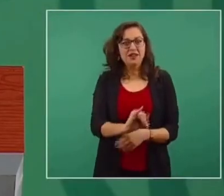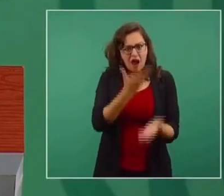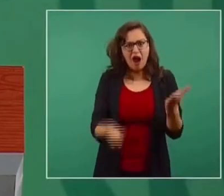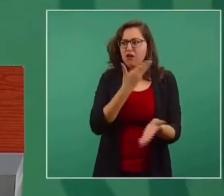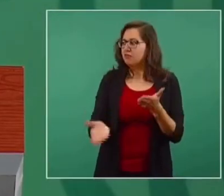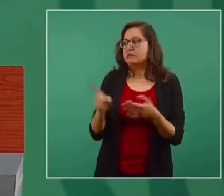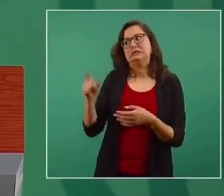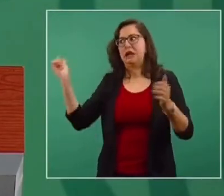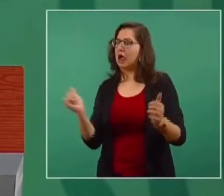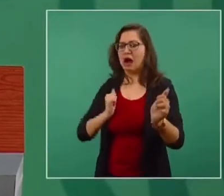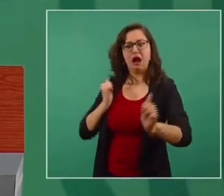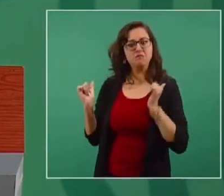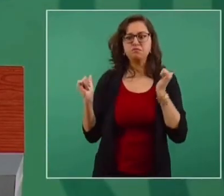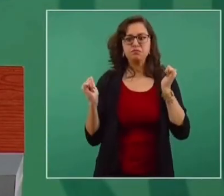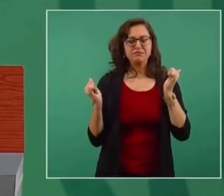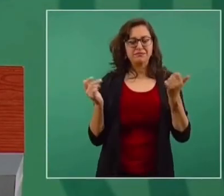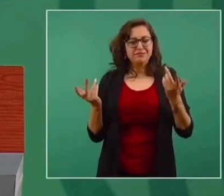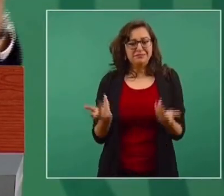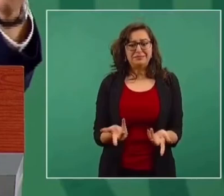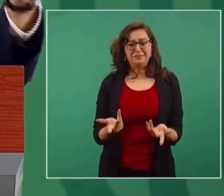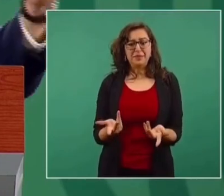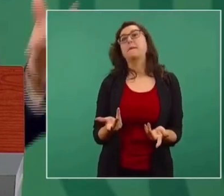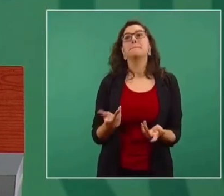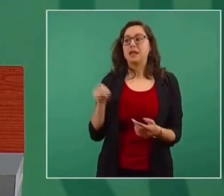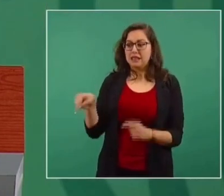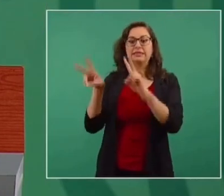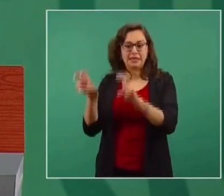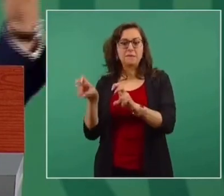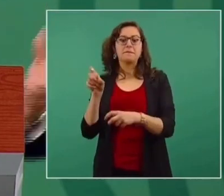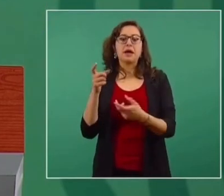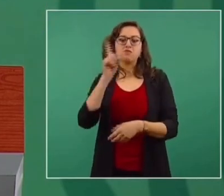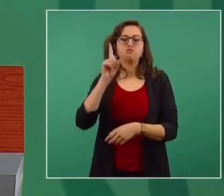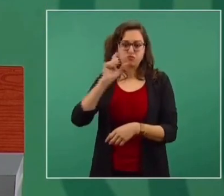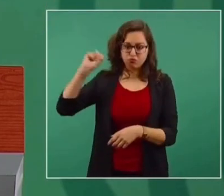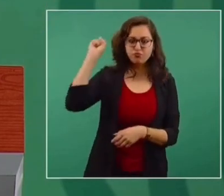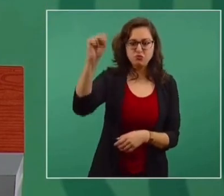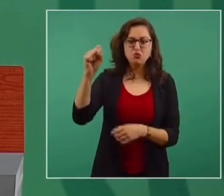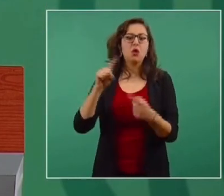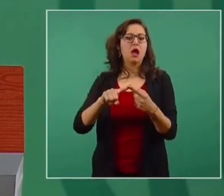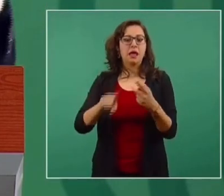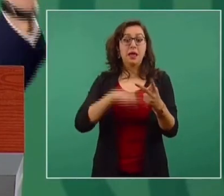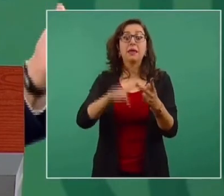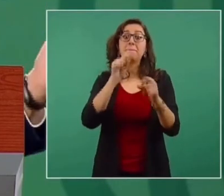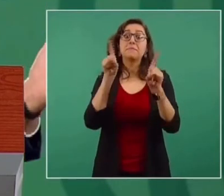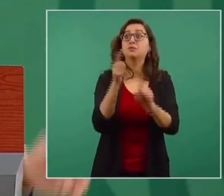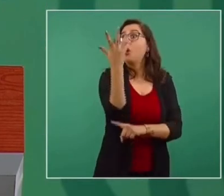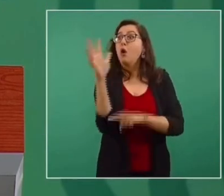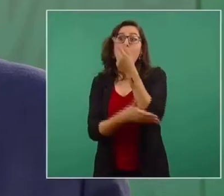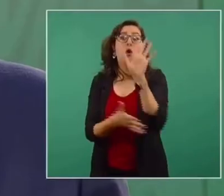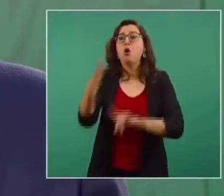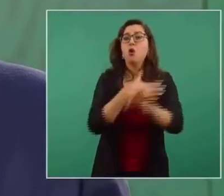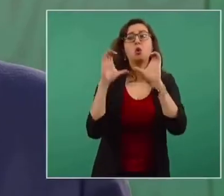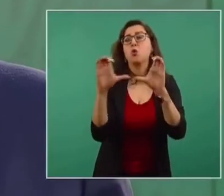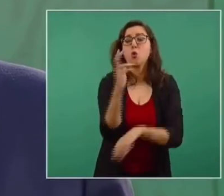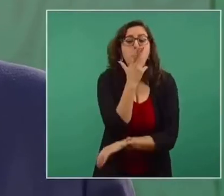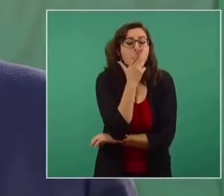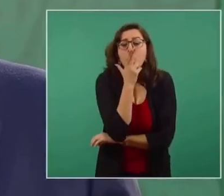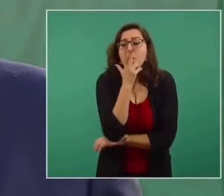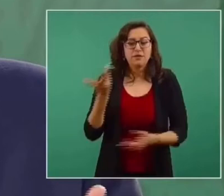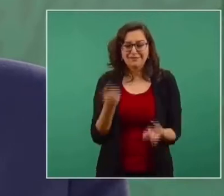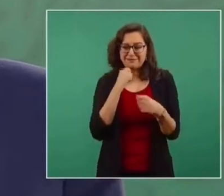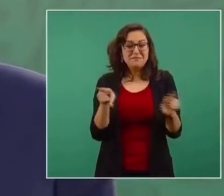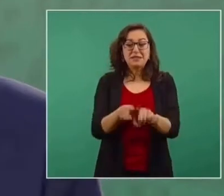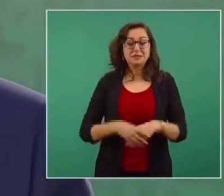otra causa. Lo están haciendo ahora que se volvieron ambientalistas. ¿Pero qué es importante?